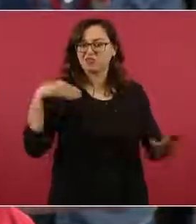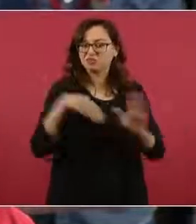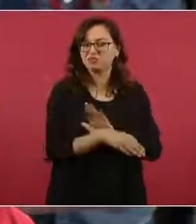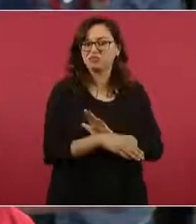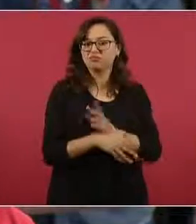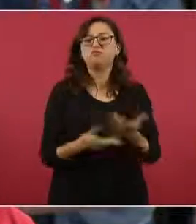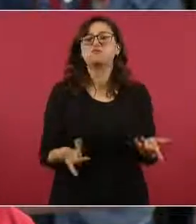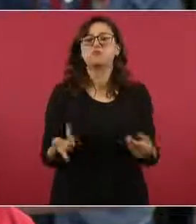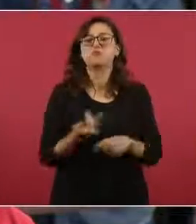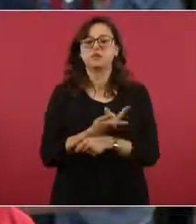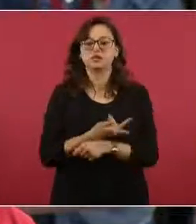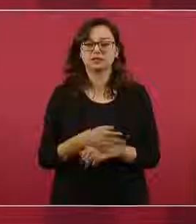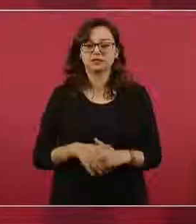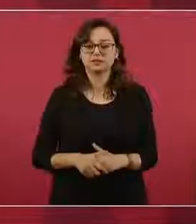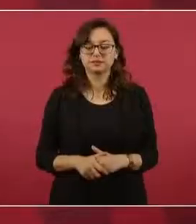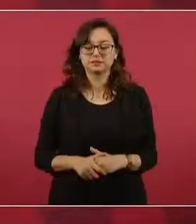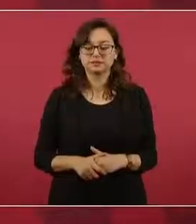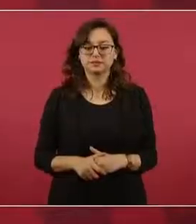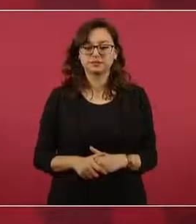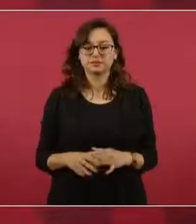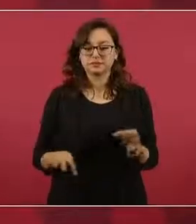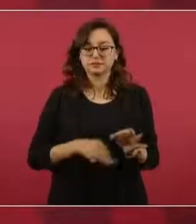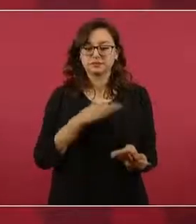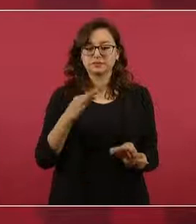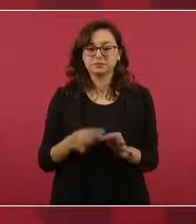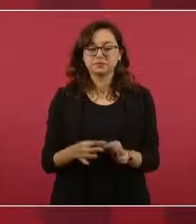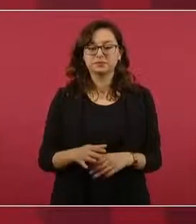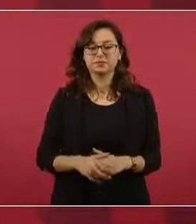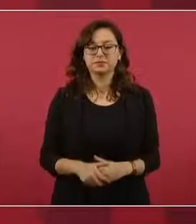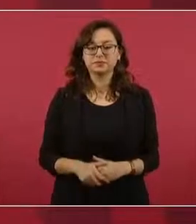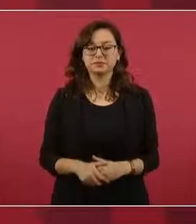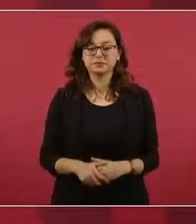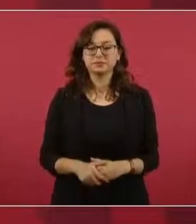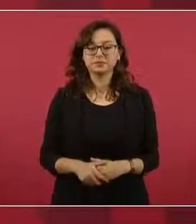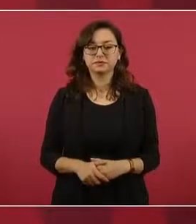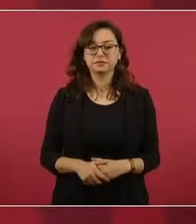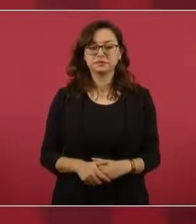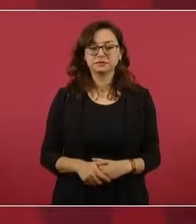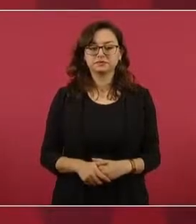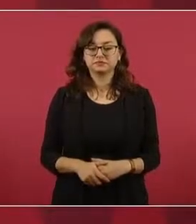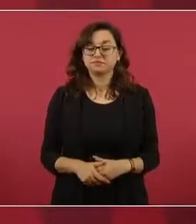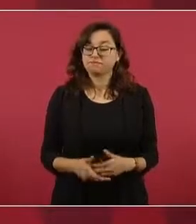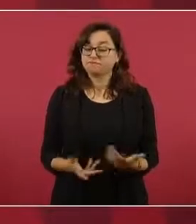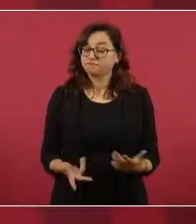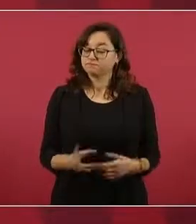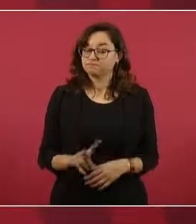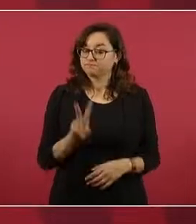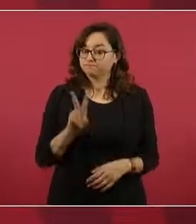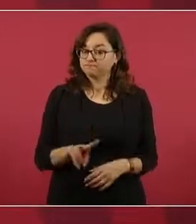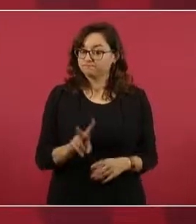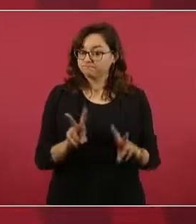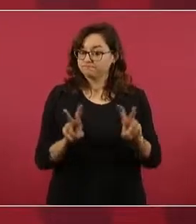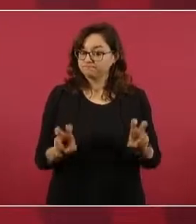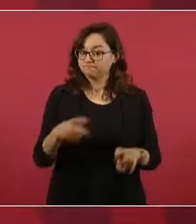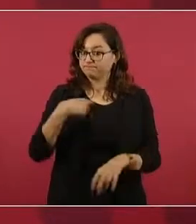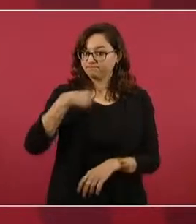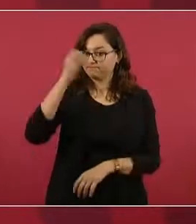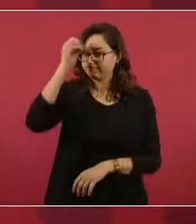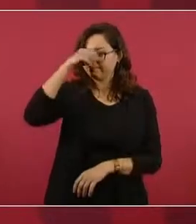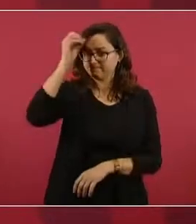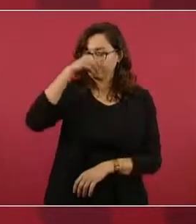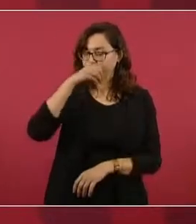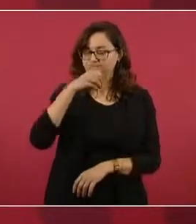qué es lo que sucede con ellos. Es cuanto, presidente. Pues no quiero opinar mucho sobre el tema.